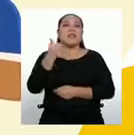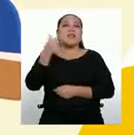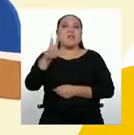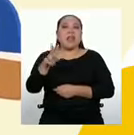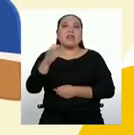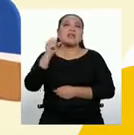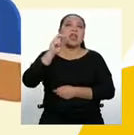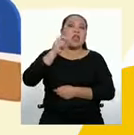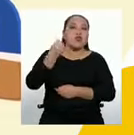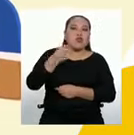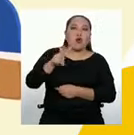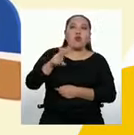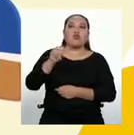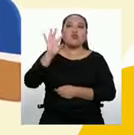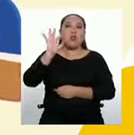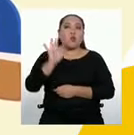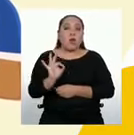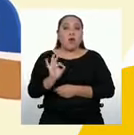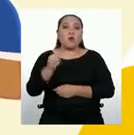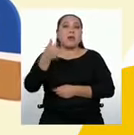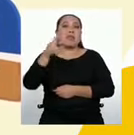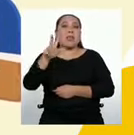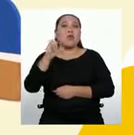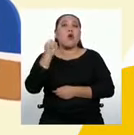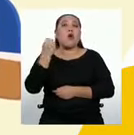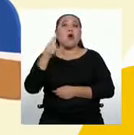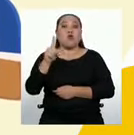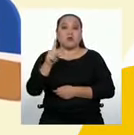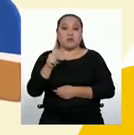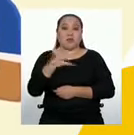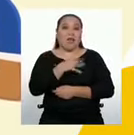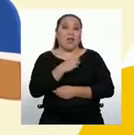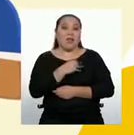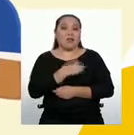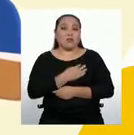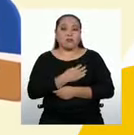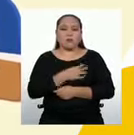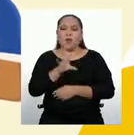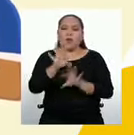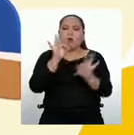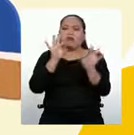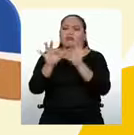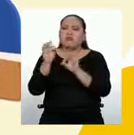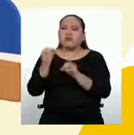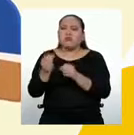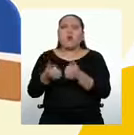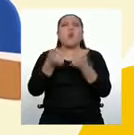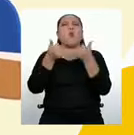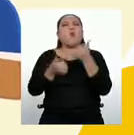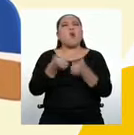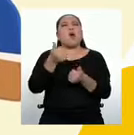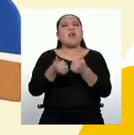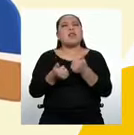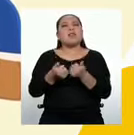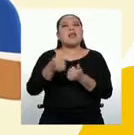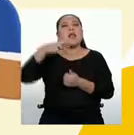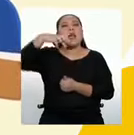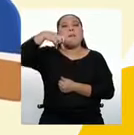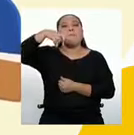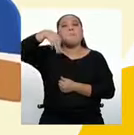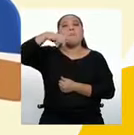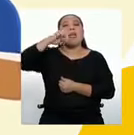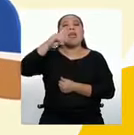9, 13 y 11 años. Y tenemos que hallar la edad media. Entonces, ¿cómo hacemos?